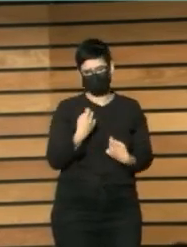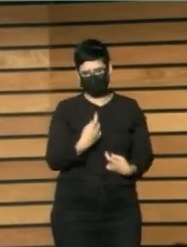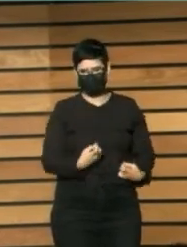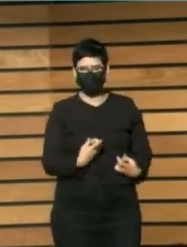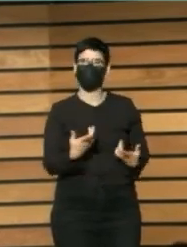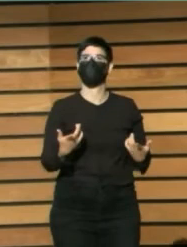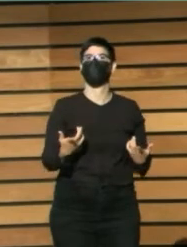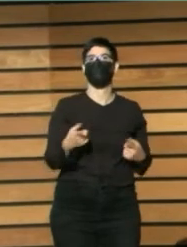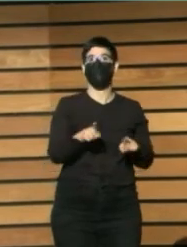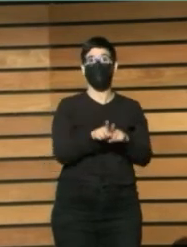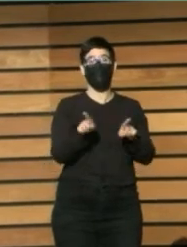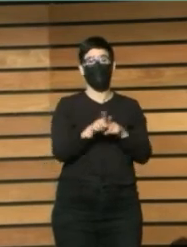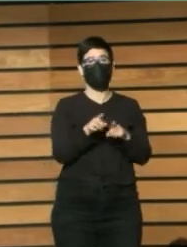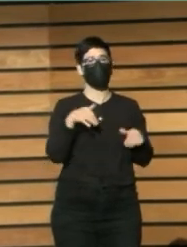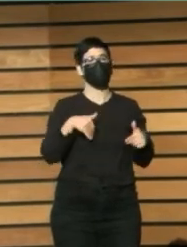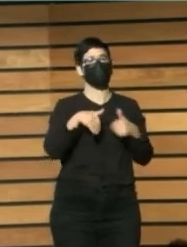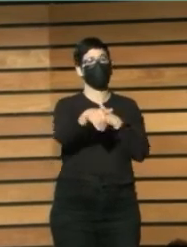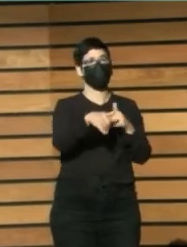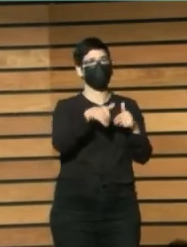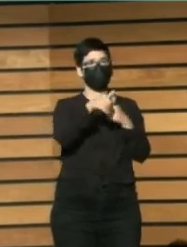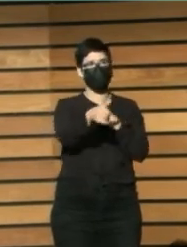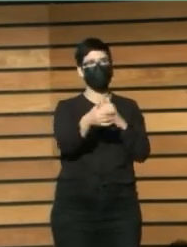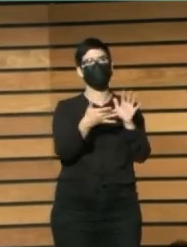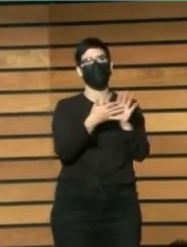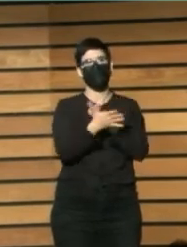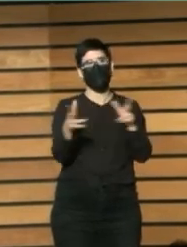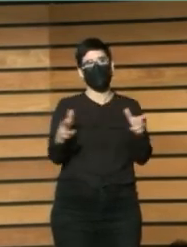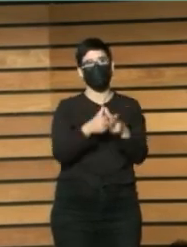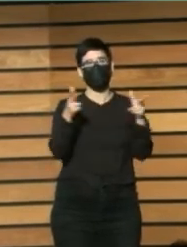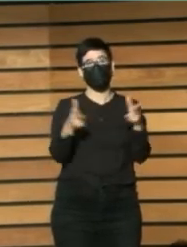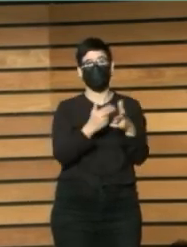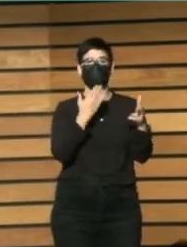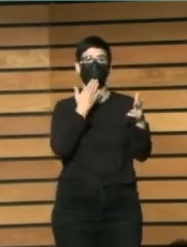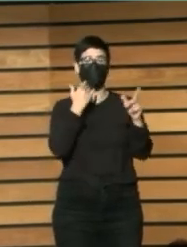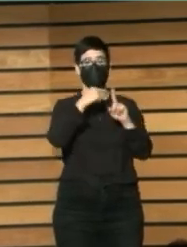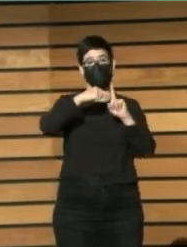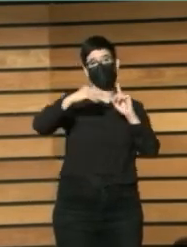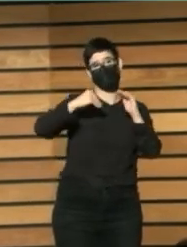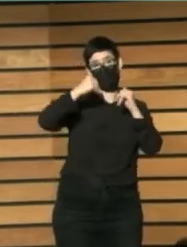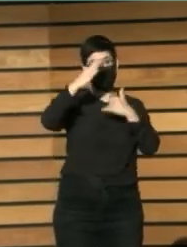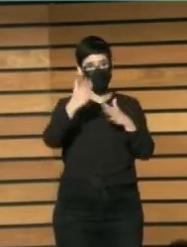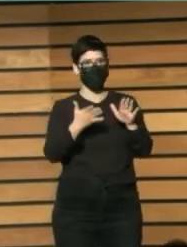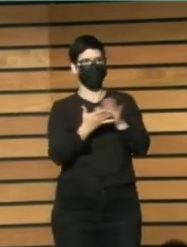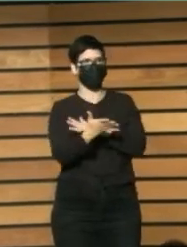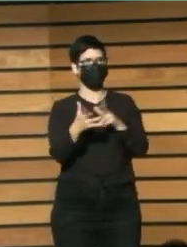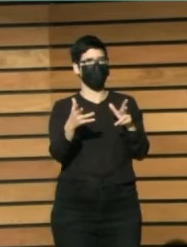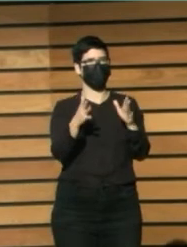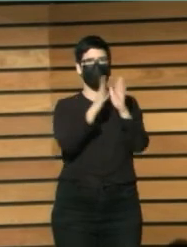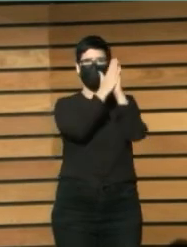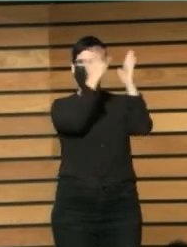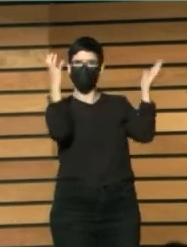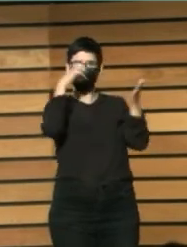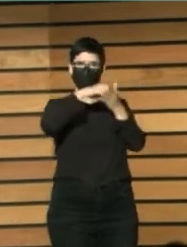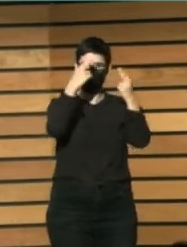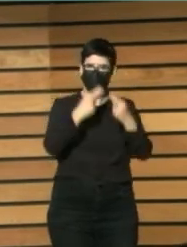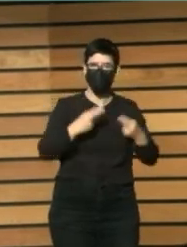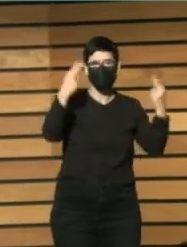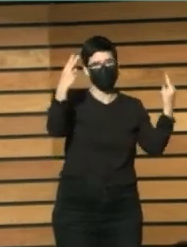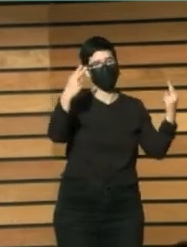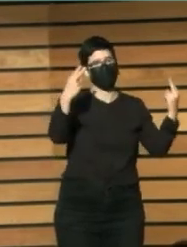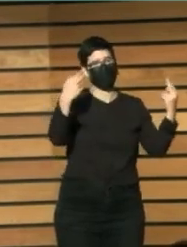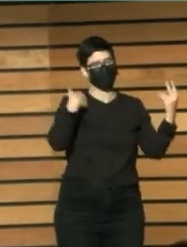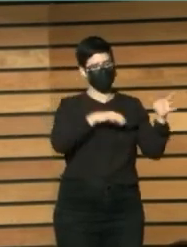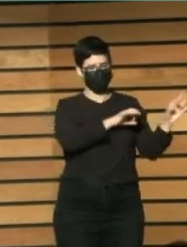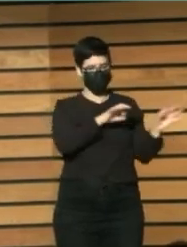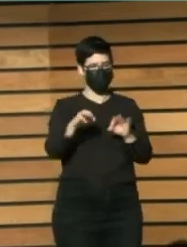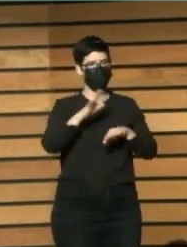más mayor, ¿estamos preparadas las bibliotecas públicas para atender esta diversidad, esta edad, no?